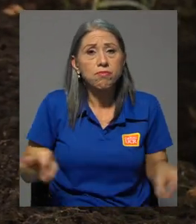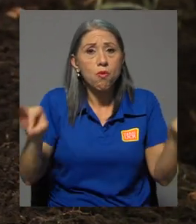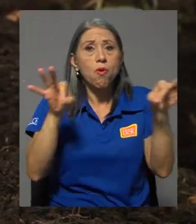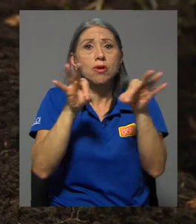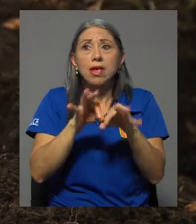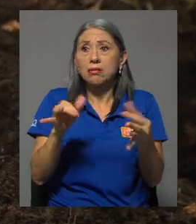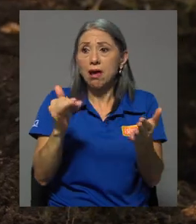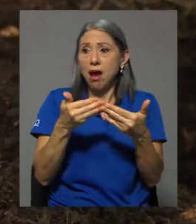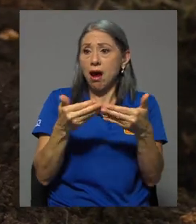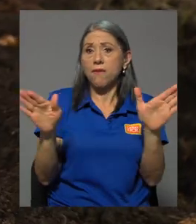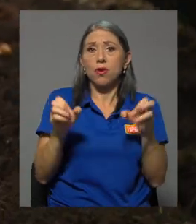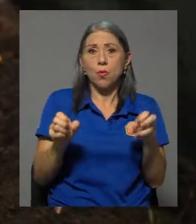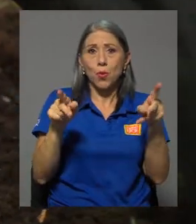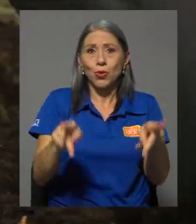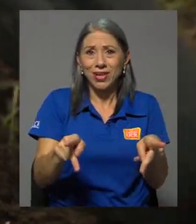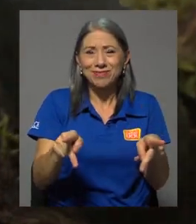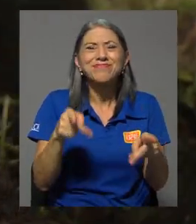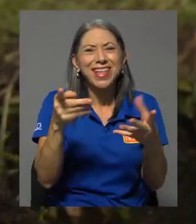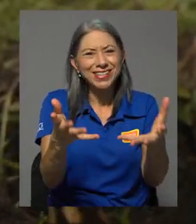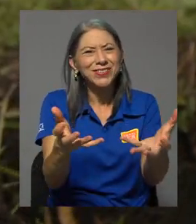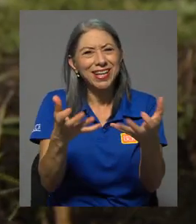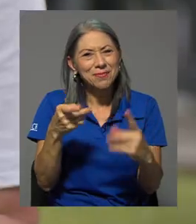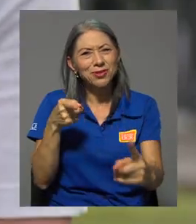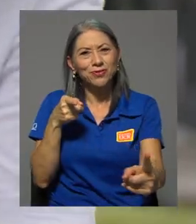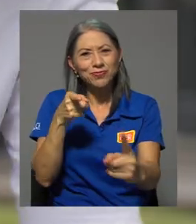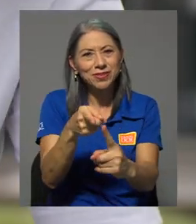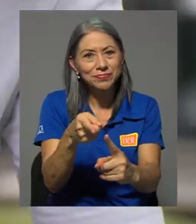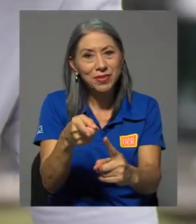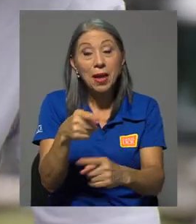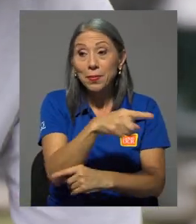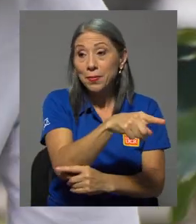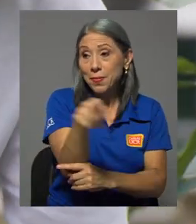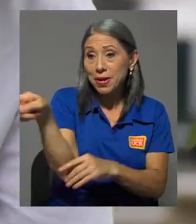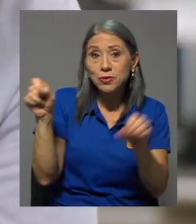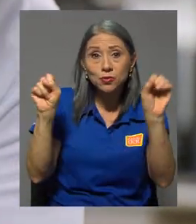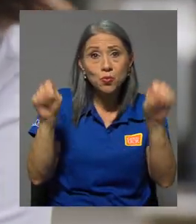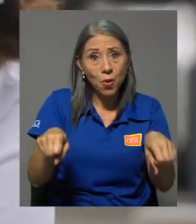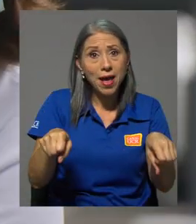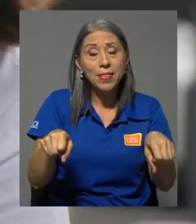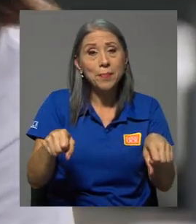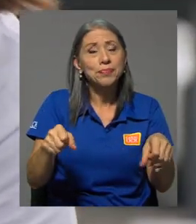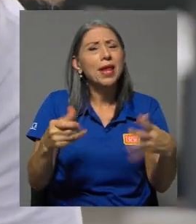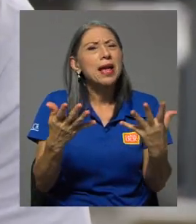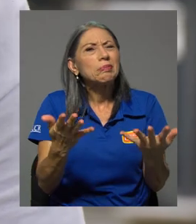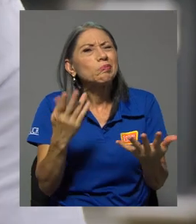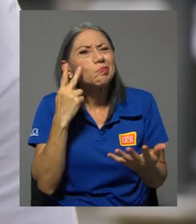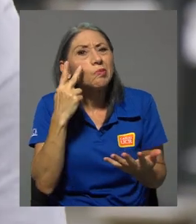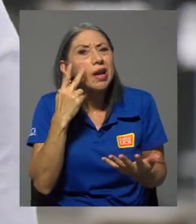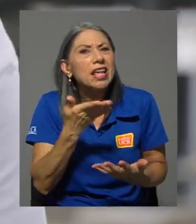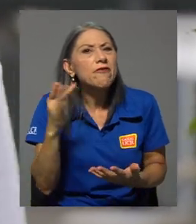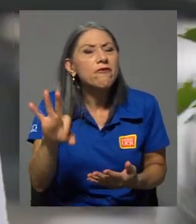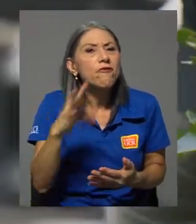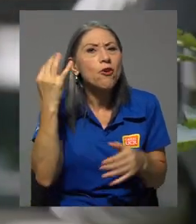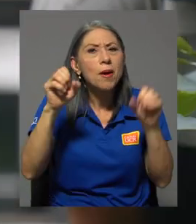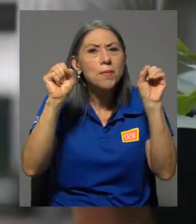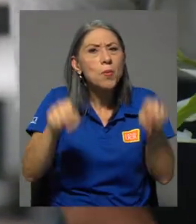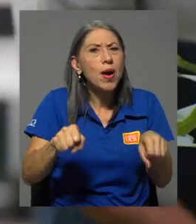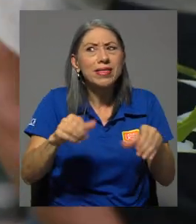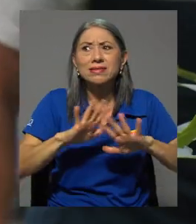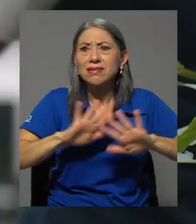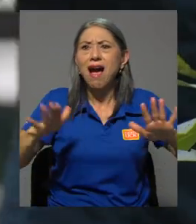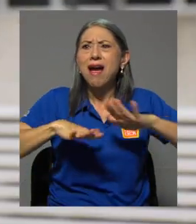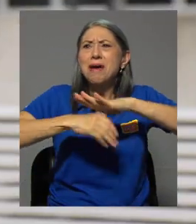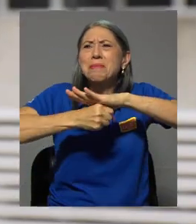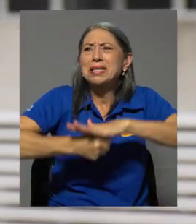que se creen estos espacios y eso es lo que intentamos para que ellos puedan encontrar la manera de salirse de esa